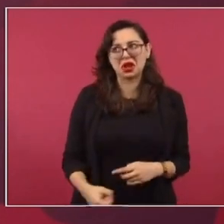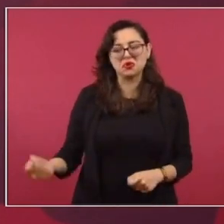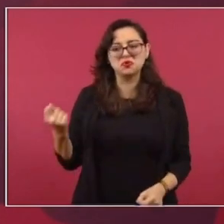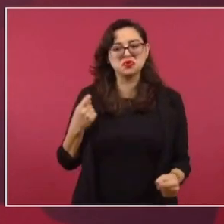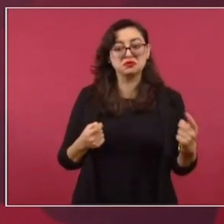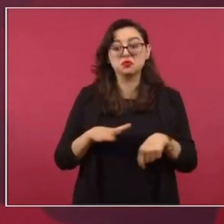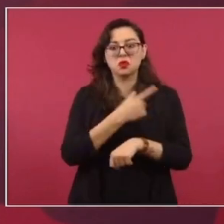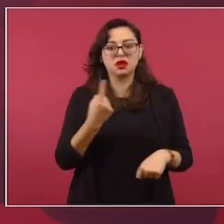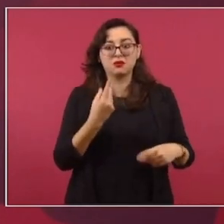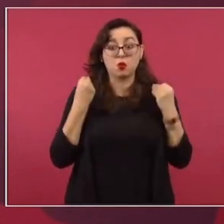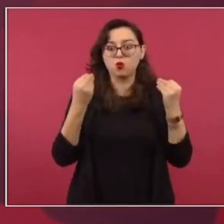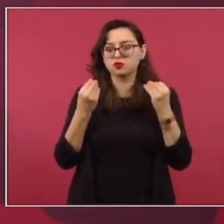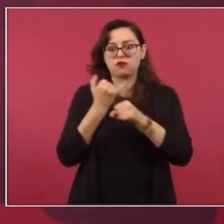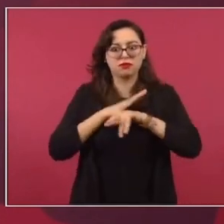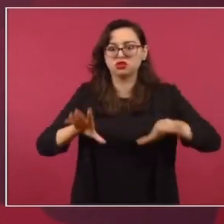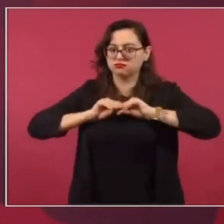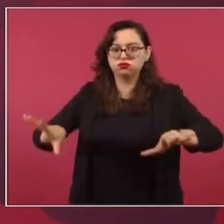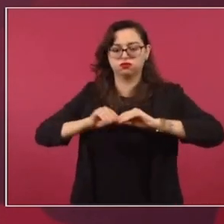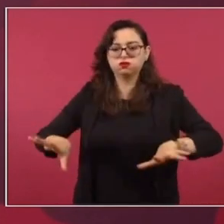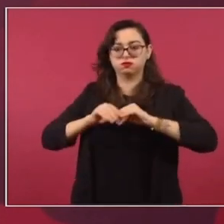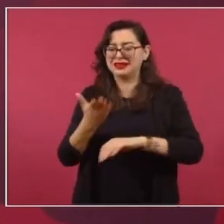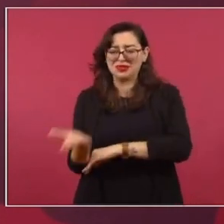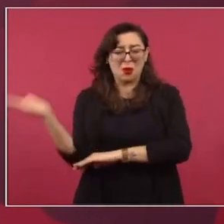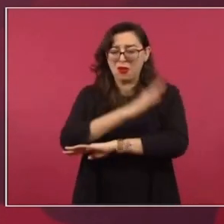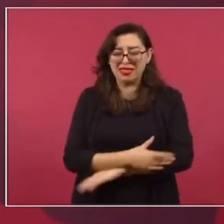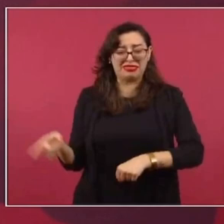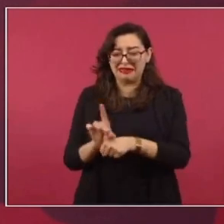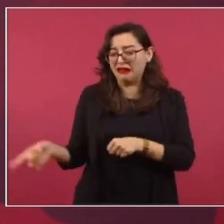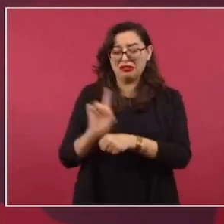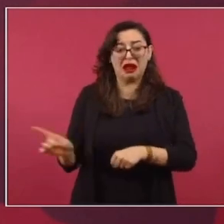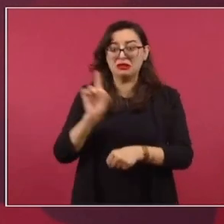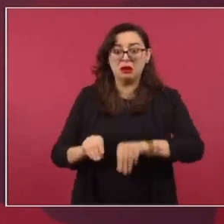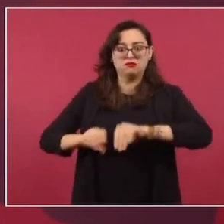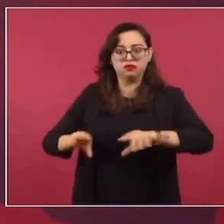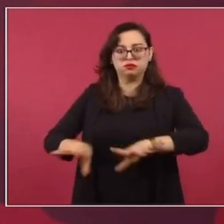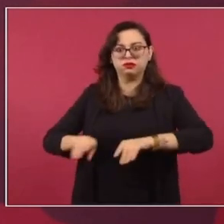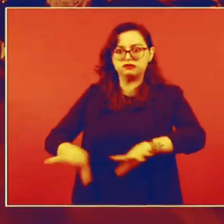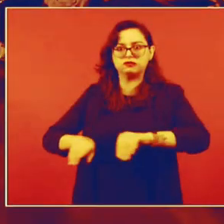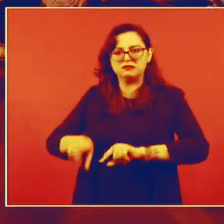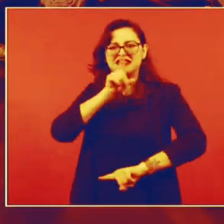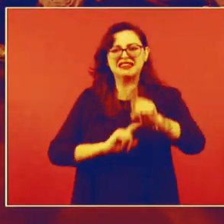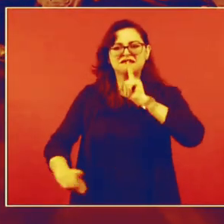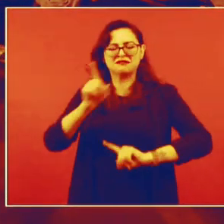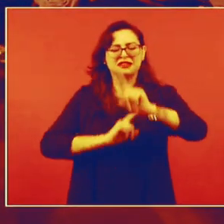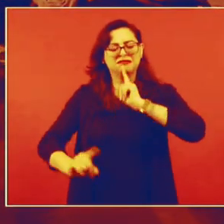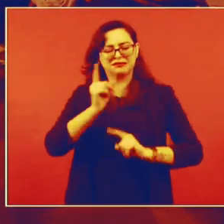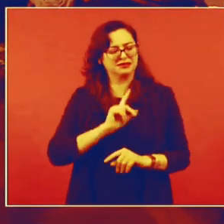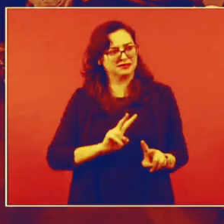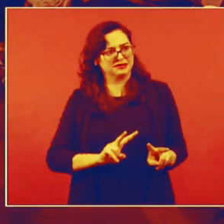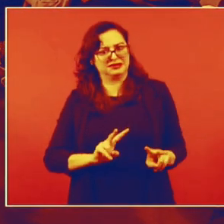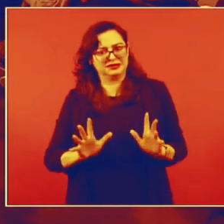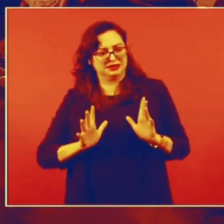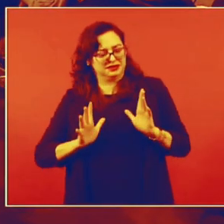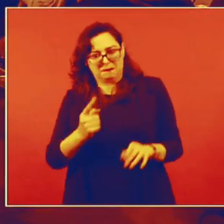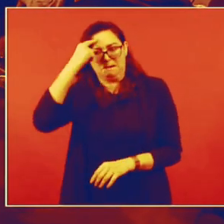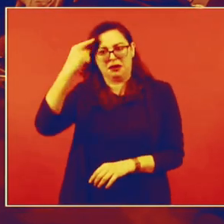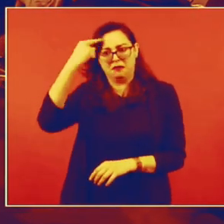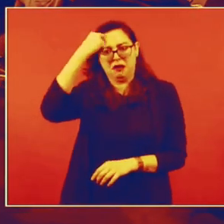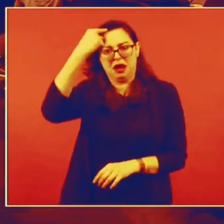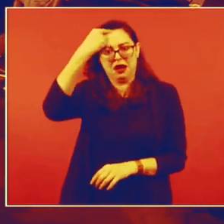dudar a algunos, porque es muchísimo. Es hasta dañino, pues. Yo creo que enferma